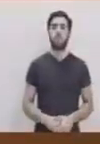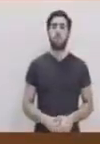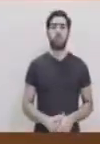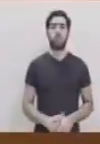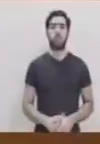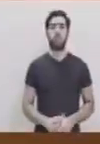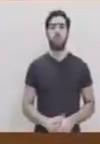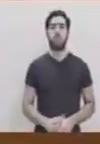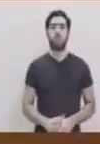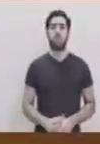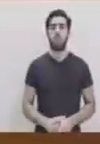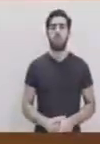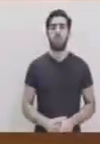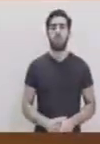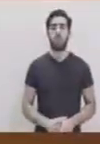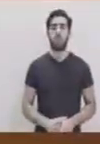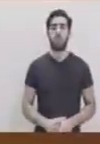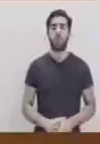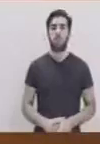Ahí.